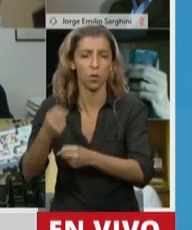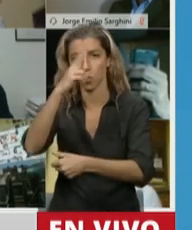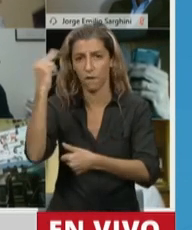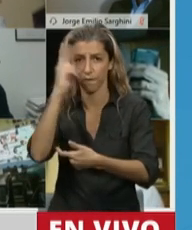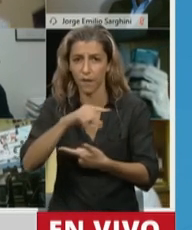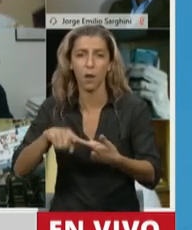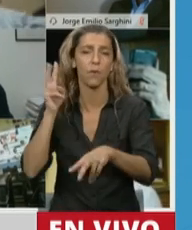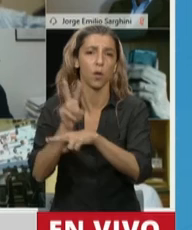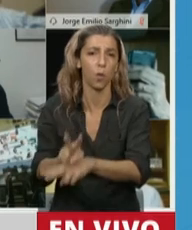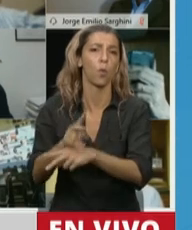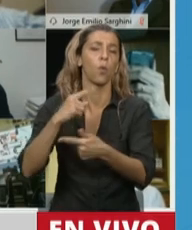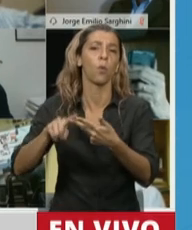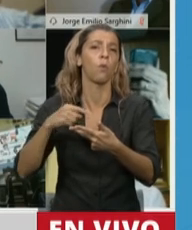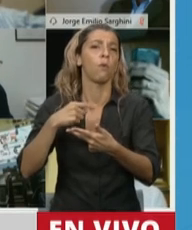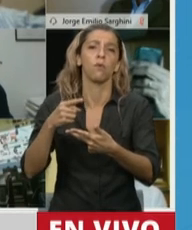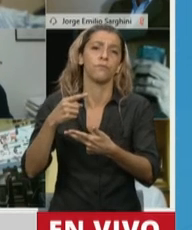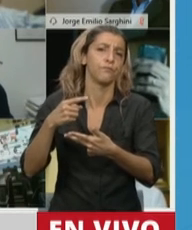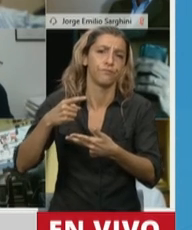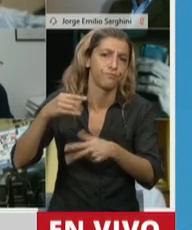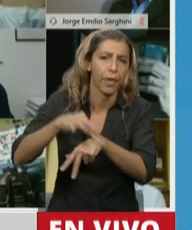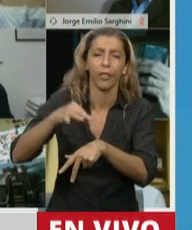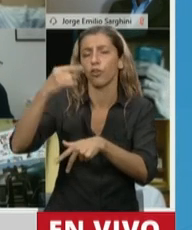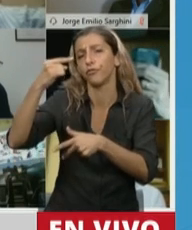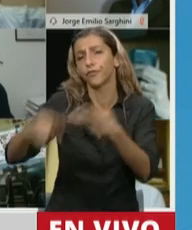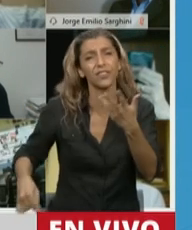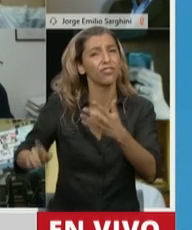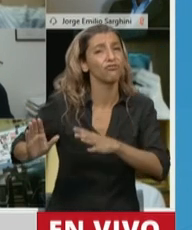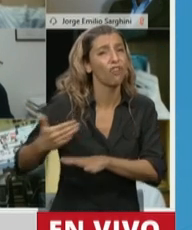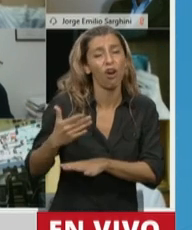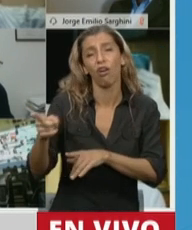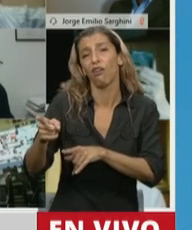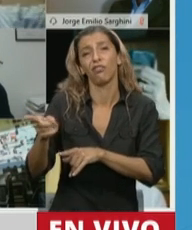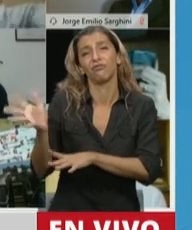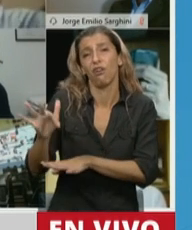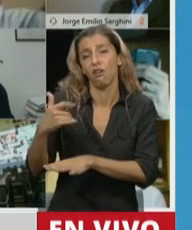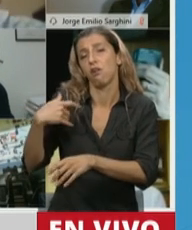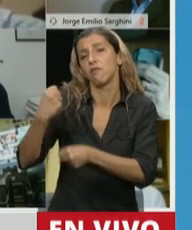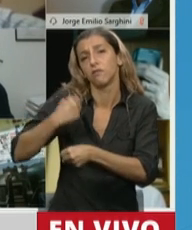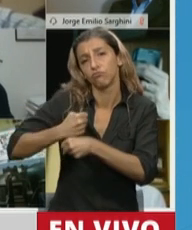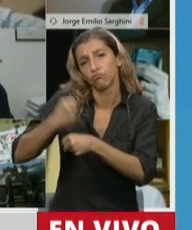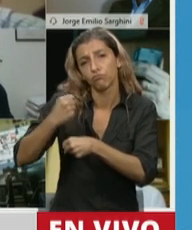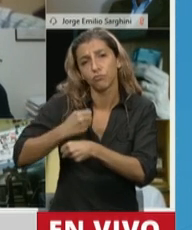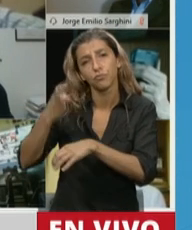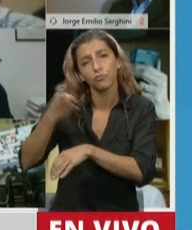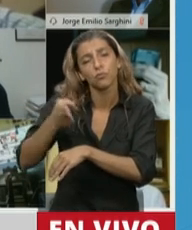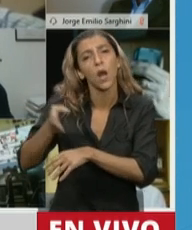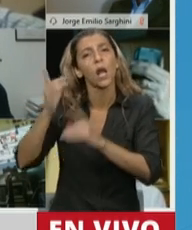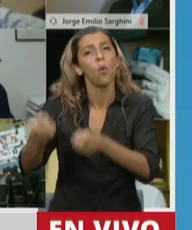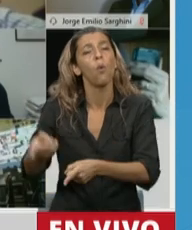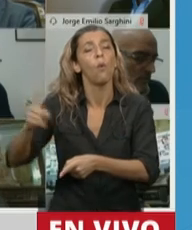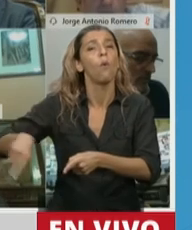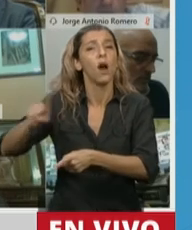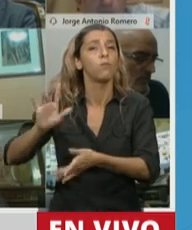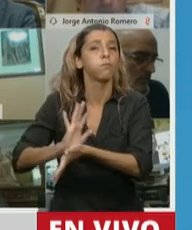cuidadores, los auxiliares, los voluntarios, absolutamente todos, para luchar eficientemente y